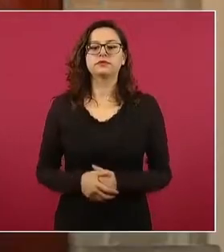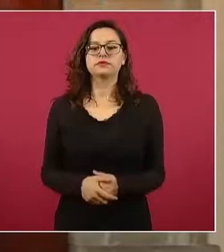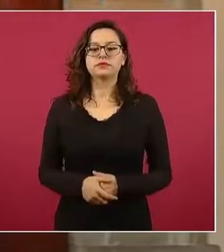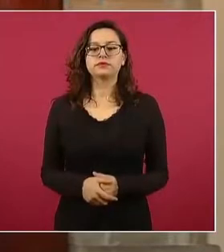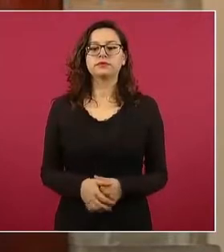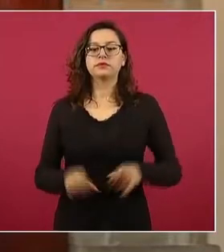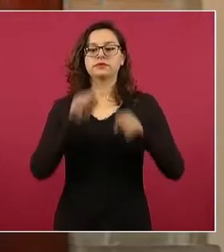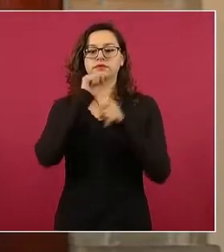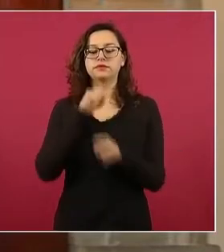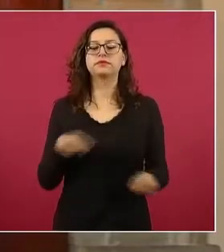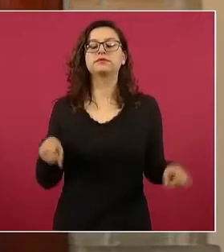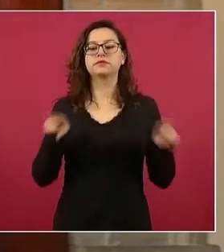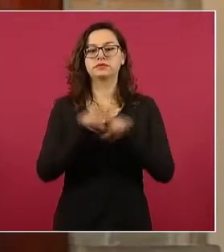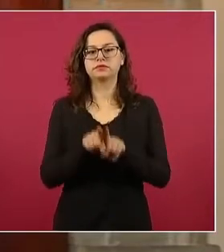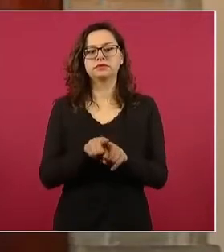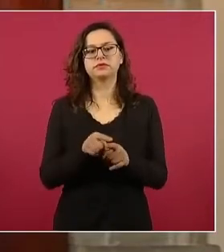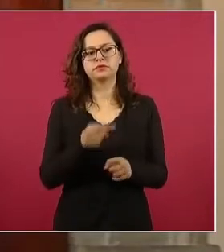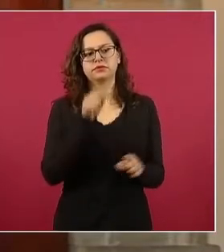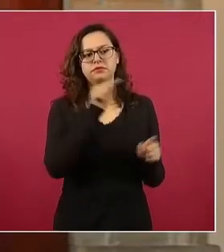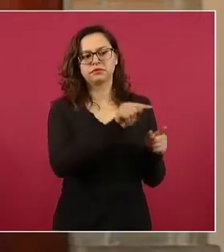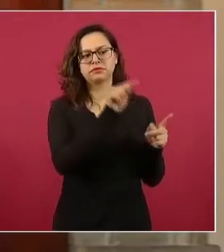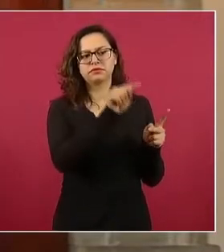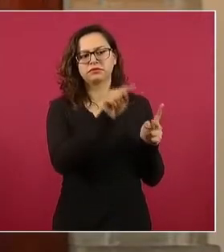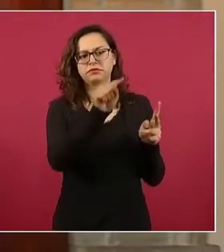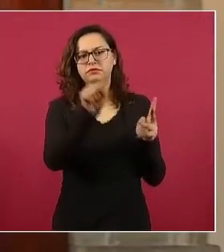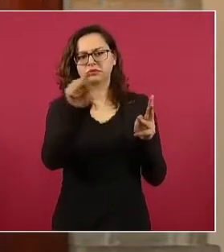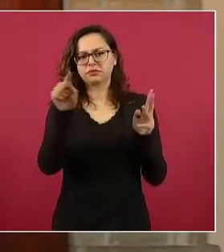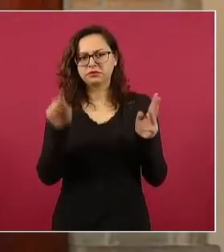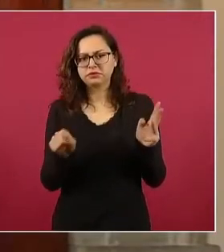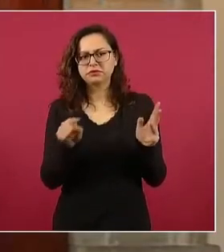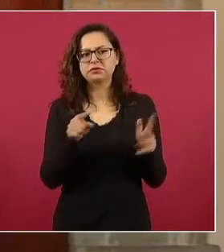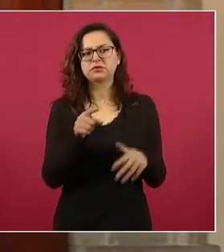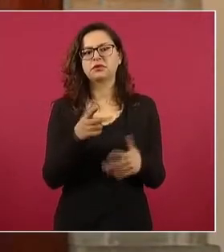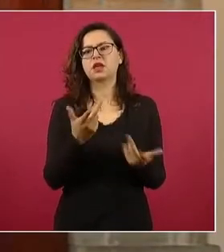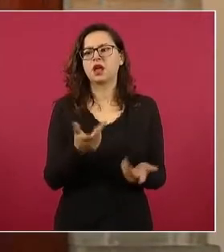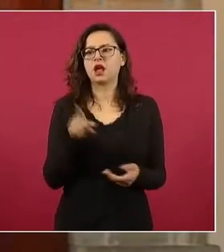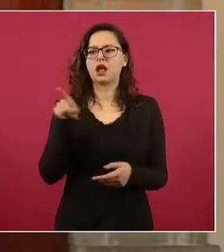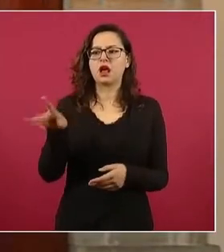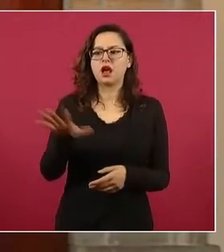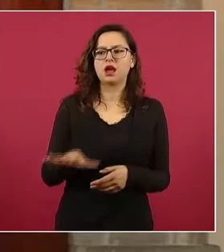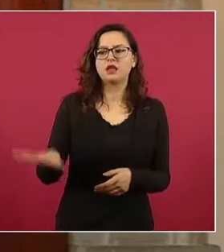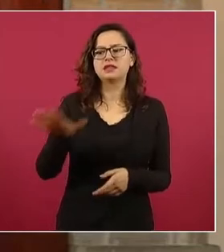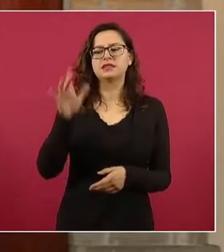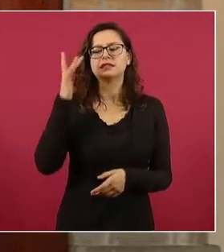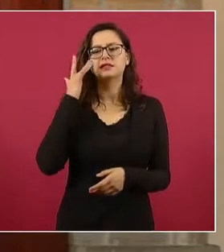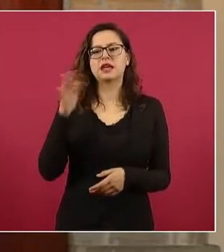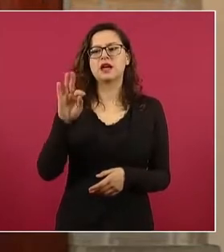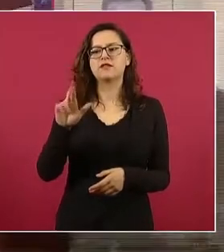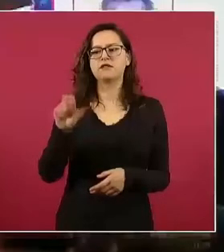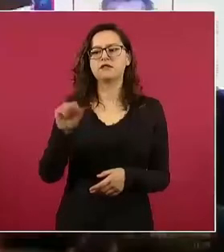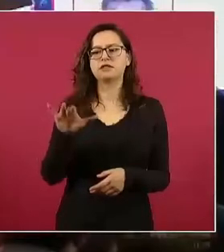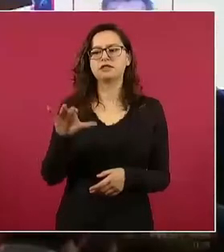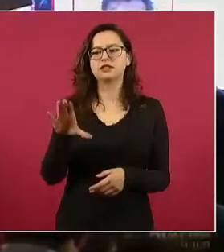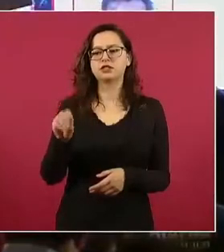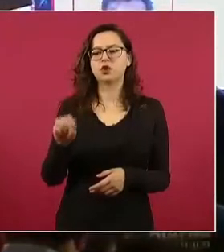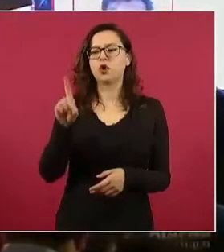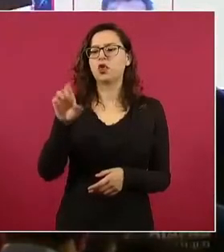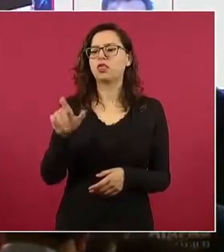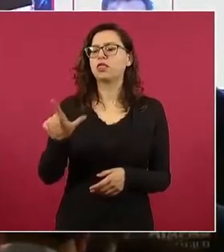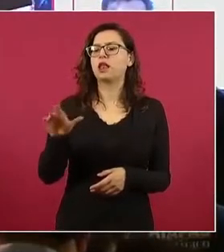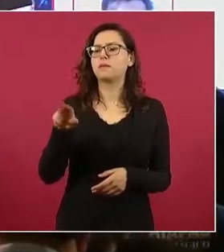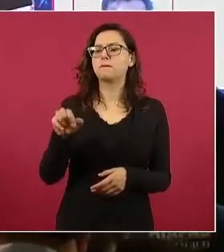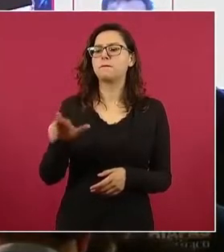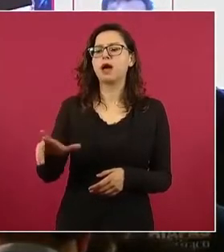detención de presuntos homicidas de policías del municipio de San Francisco del Mar, en Oaxaca. Esta fue una